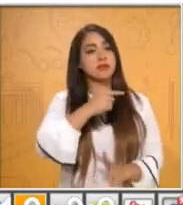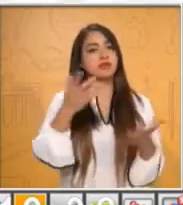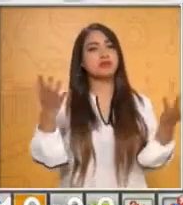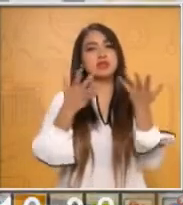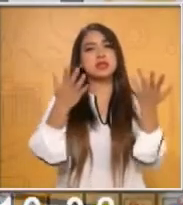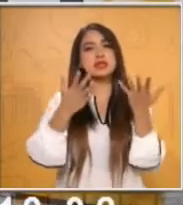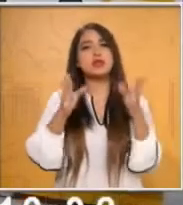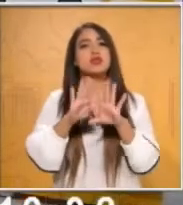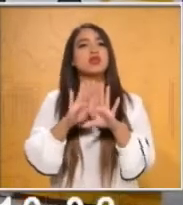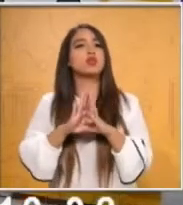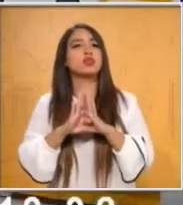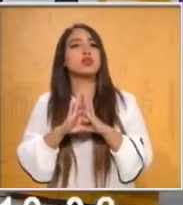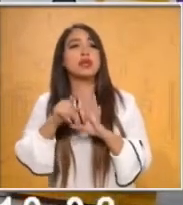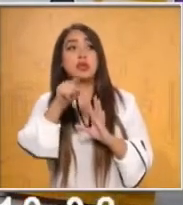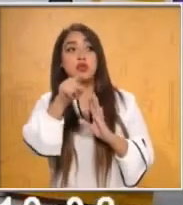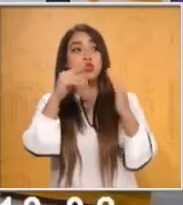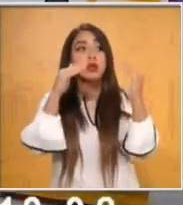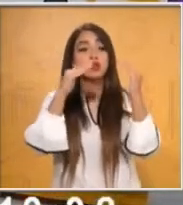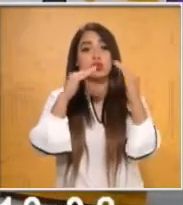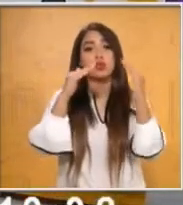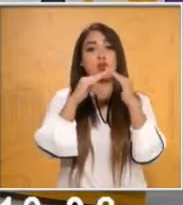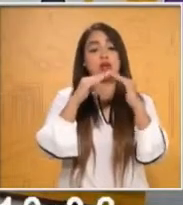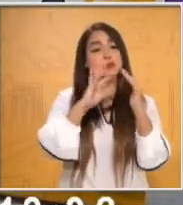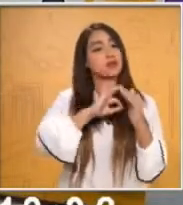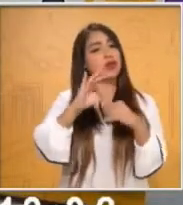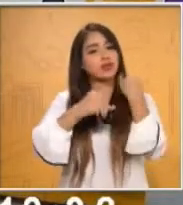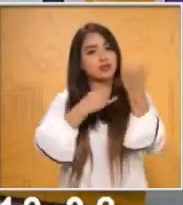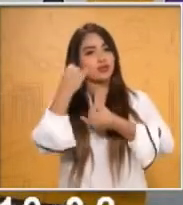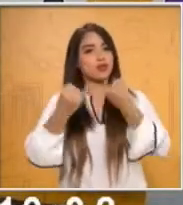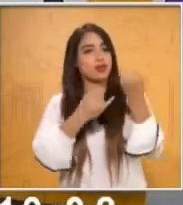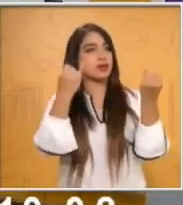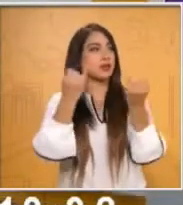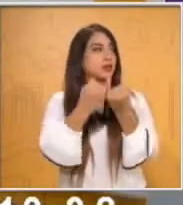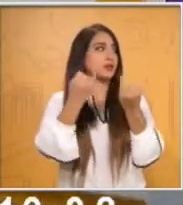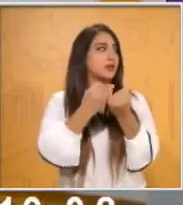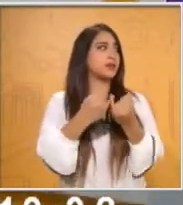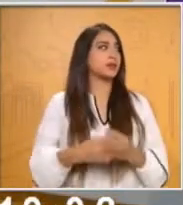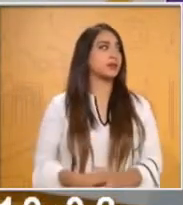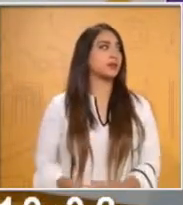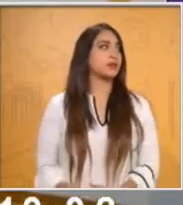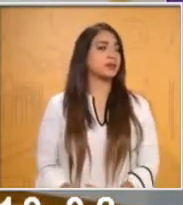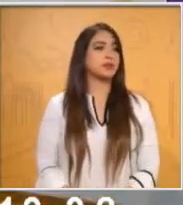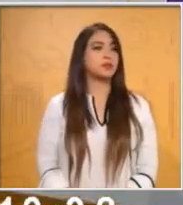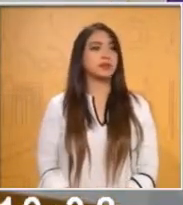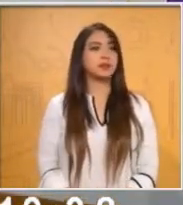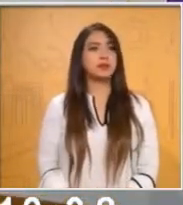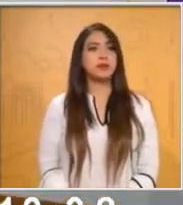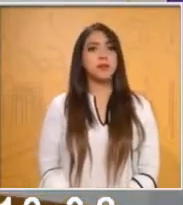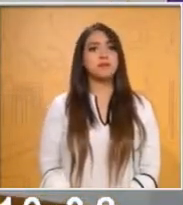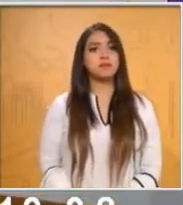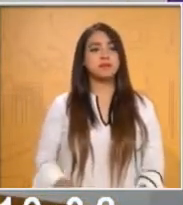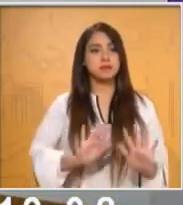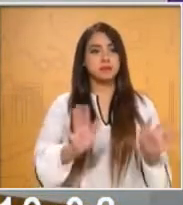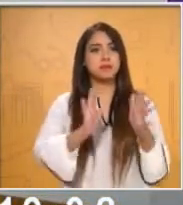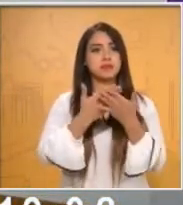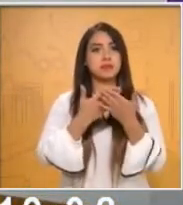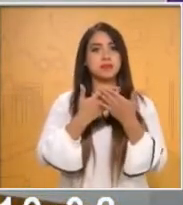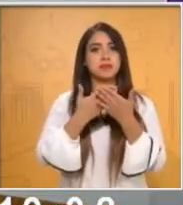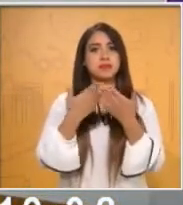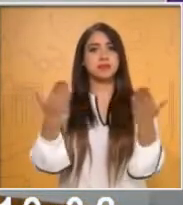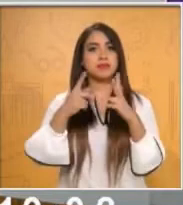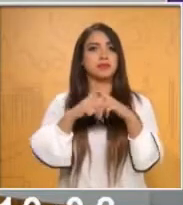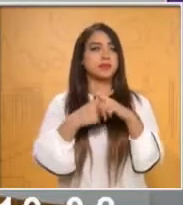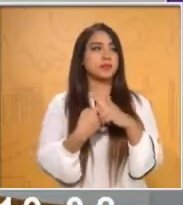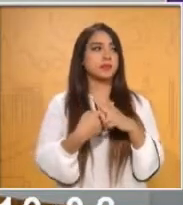manejar nosotros y en tu casita para que lo puedas jugar con alguien ahí en casa. Entonces, vamos a comenzar. Si nos vamos